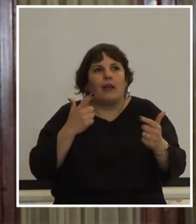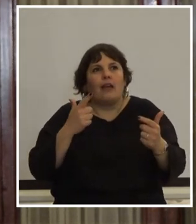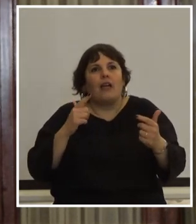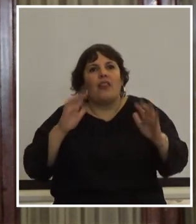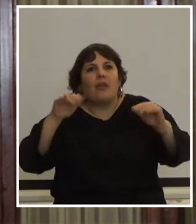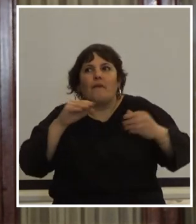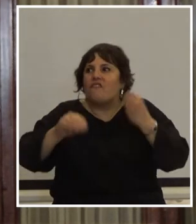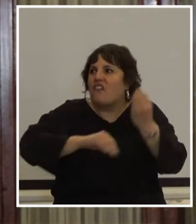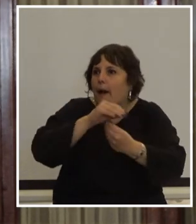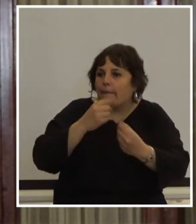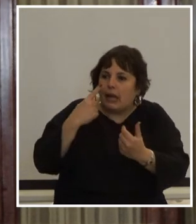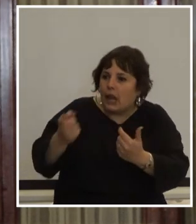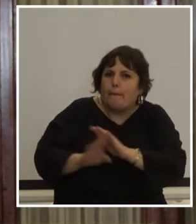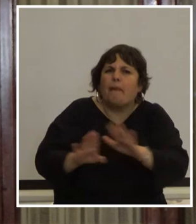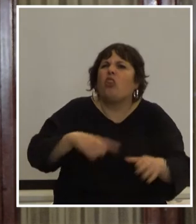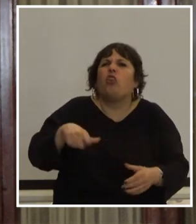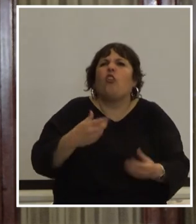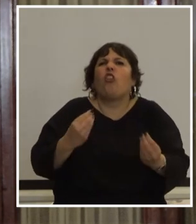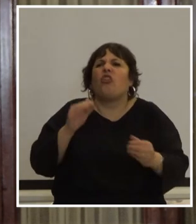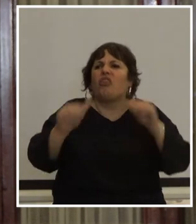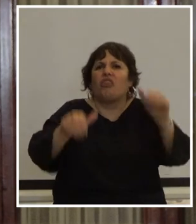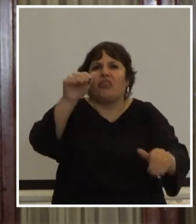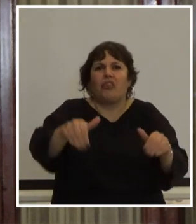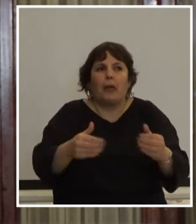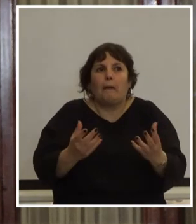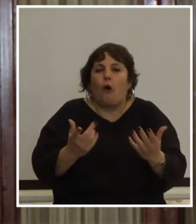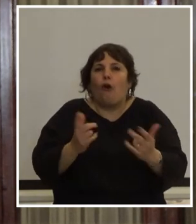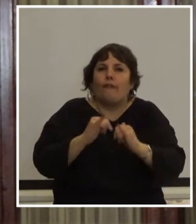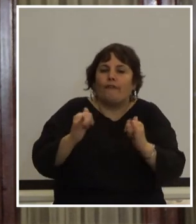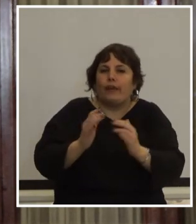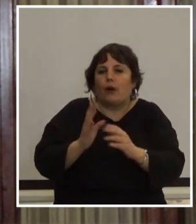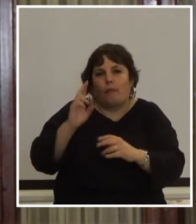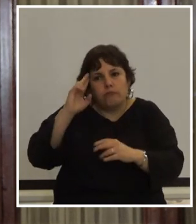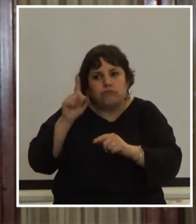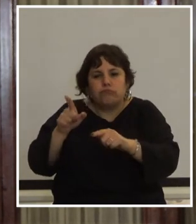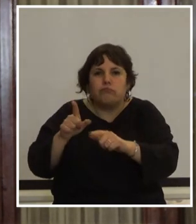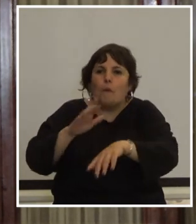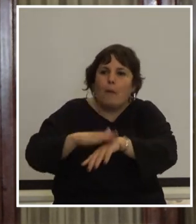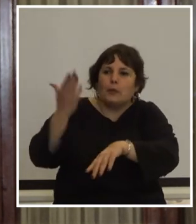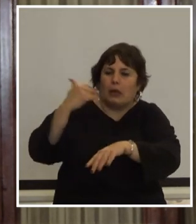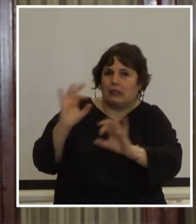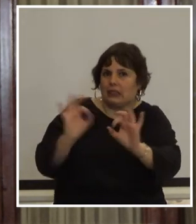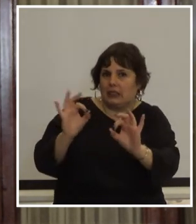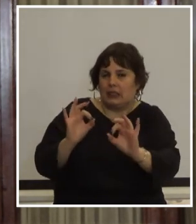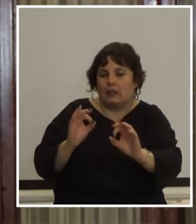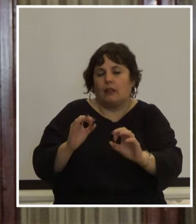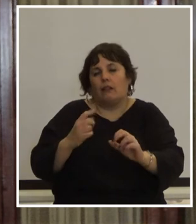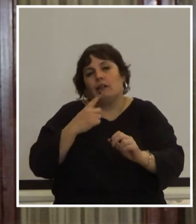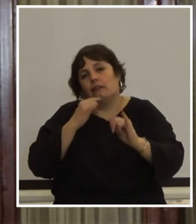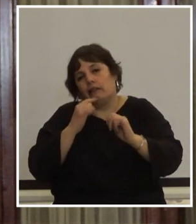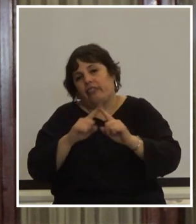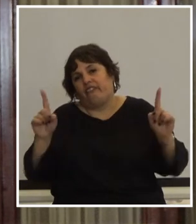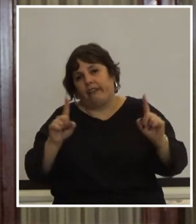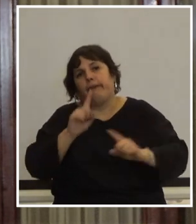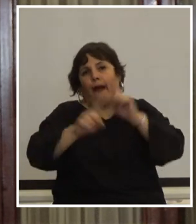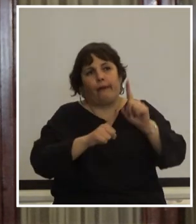sus familias no tienen la oportunidad de saber dónde están de que hayan sido despedidas en tiempo y forma como sí pasó con algunos de